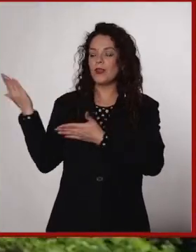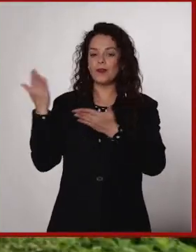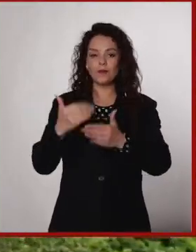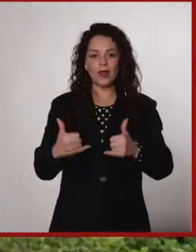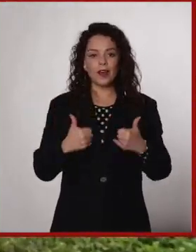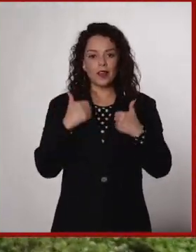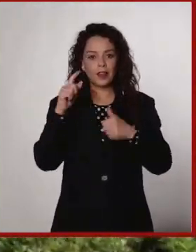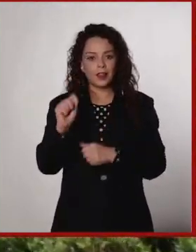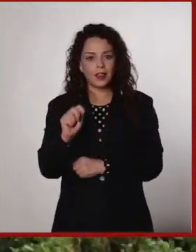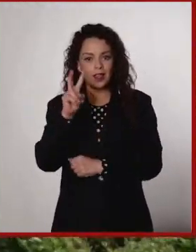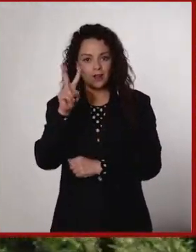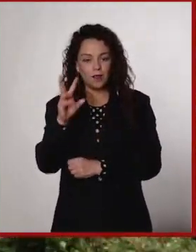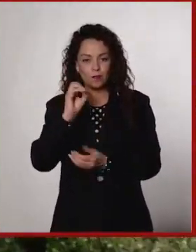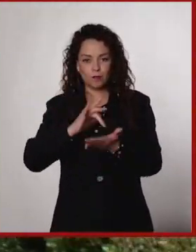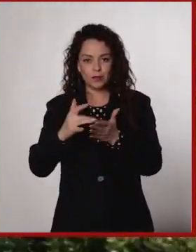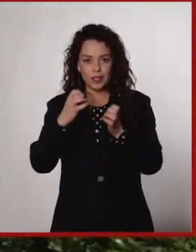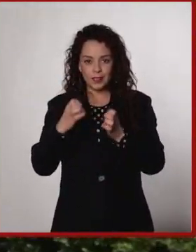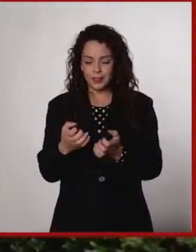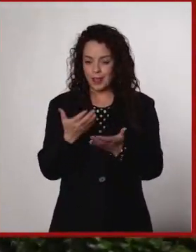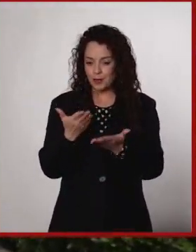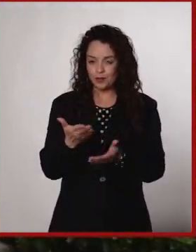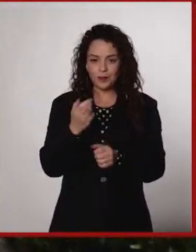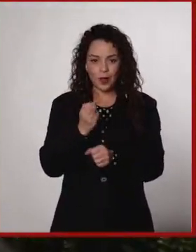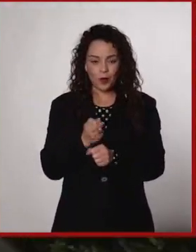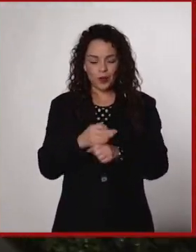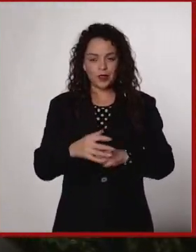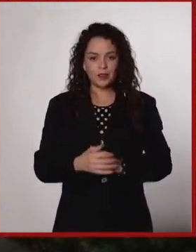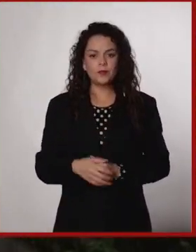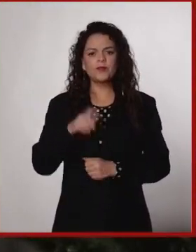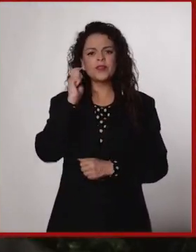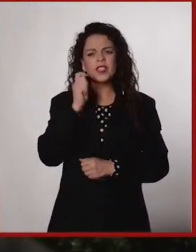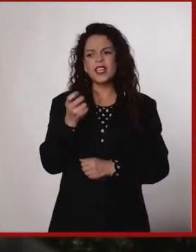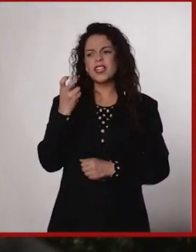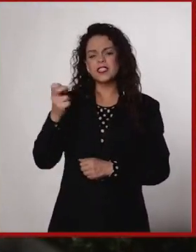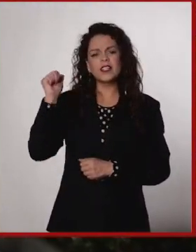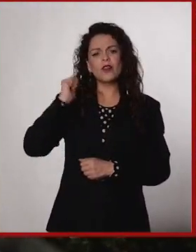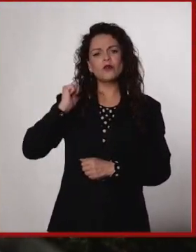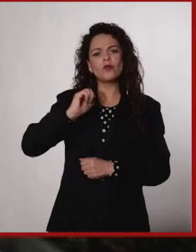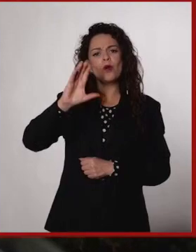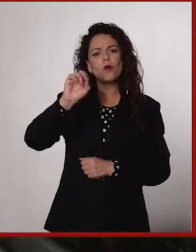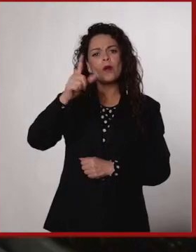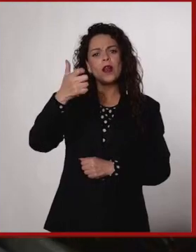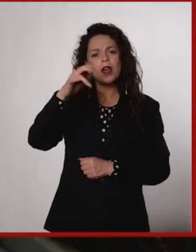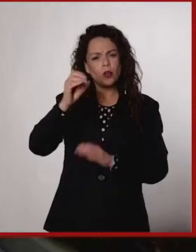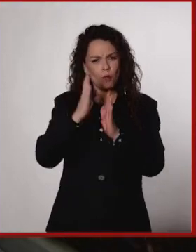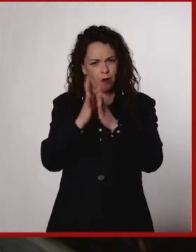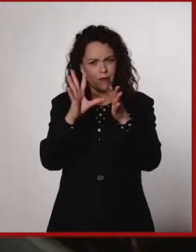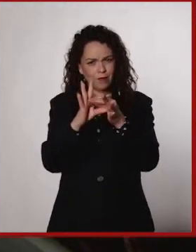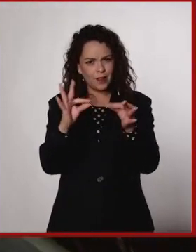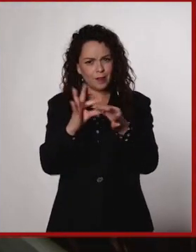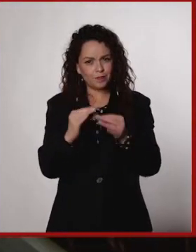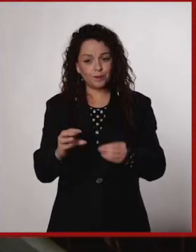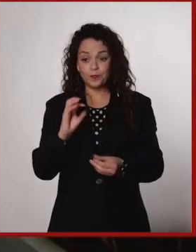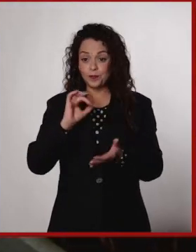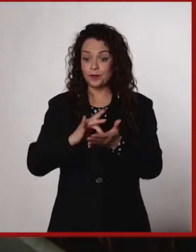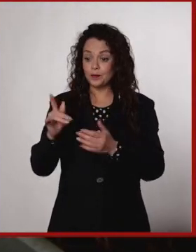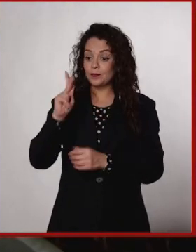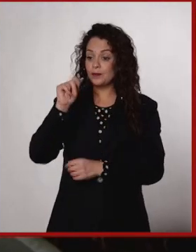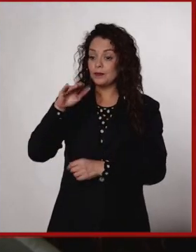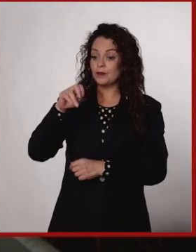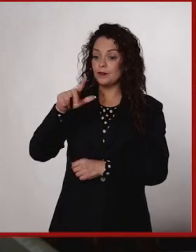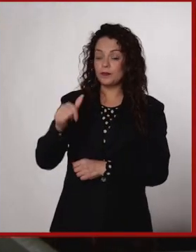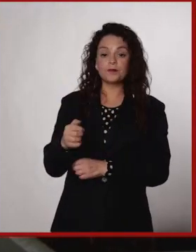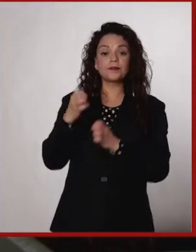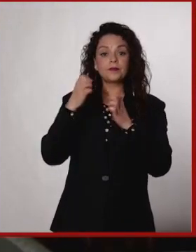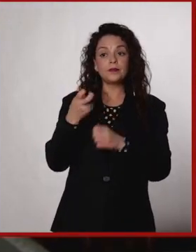bienvenido a Jóvenes en TV. Gracias por estar con nosotros. Platícanos, ¿qué es el antiguo colegio de San Indelfonso? Gracias, Pamela. Pues estamos